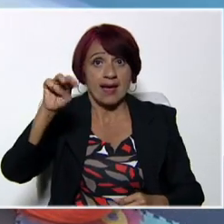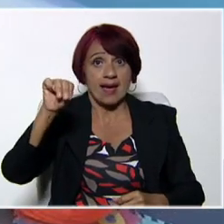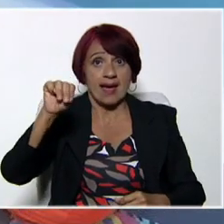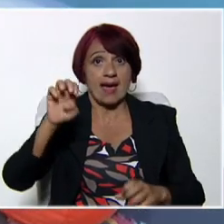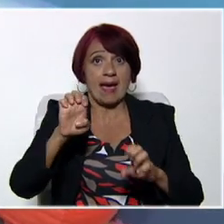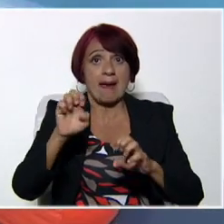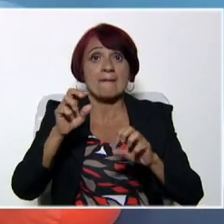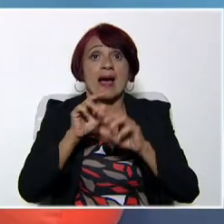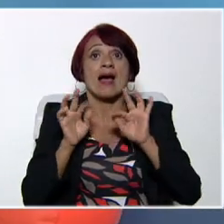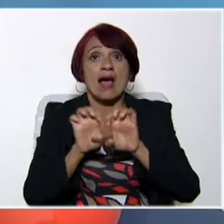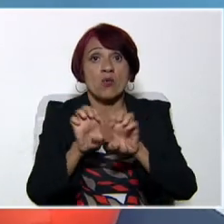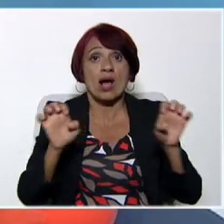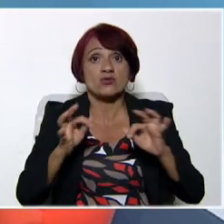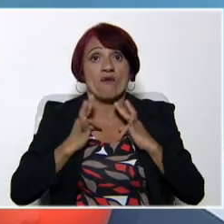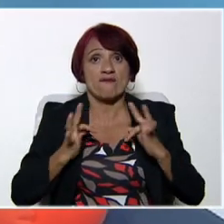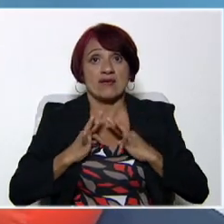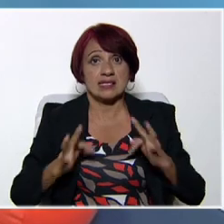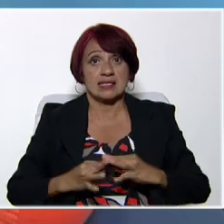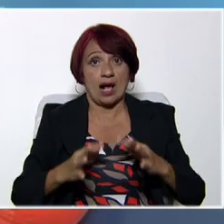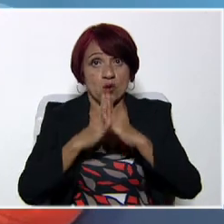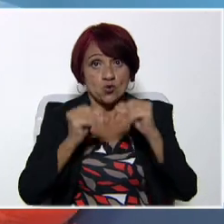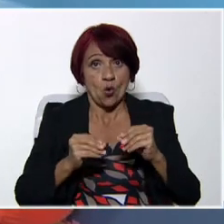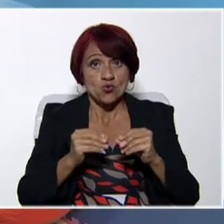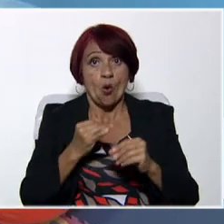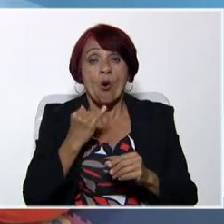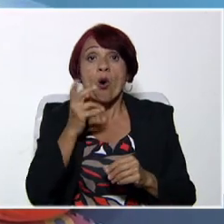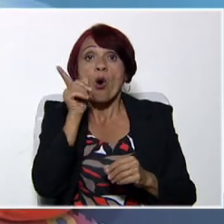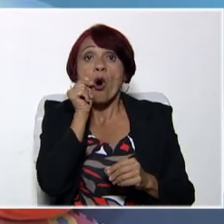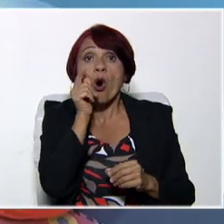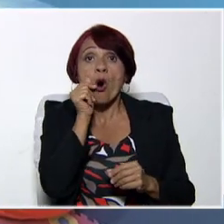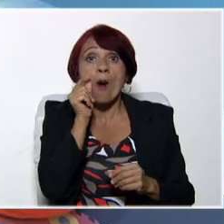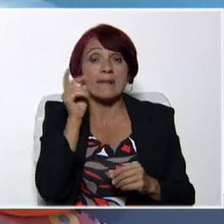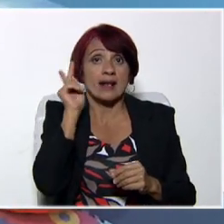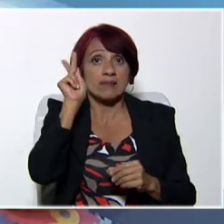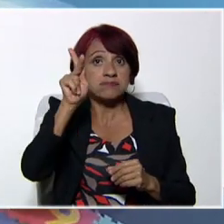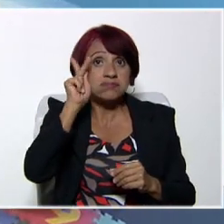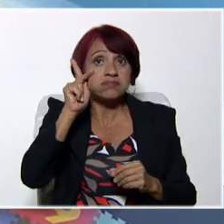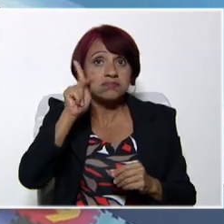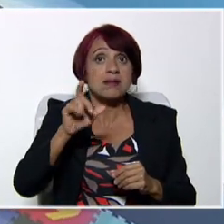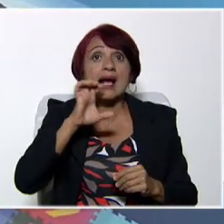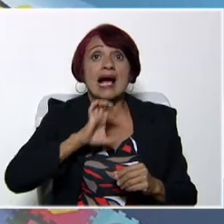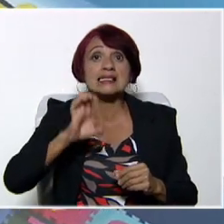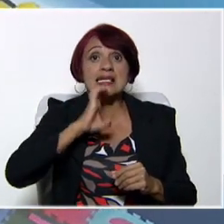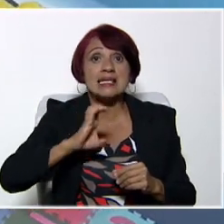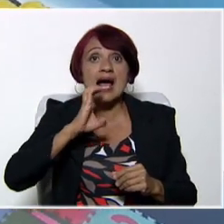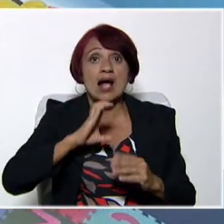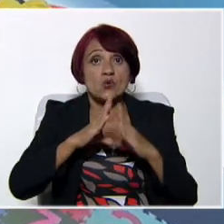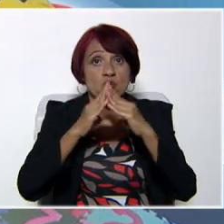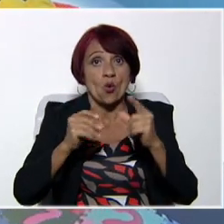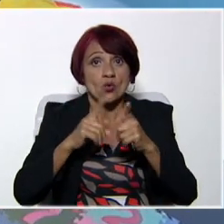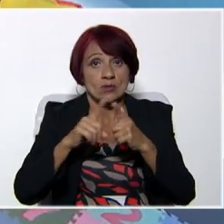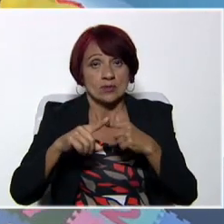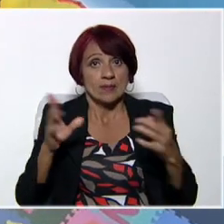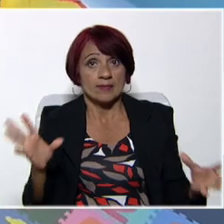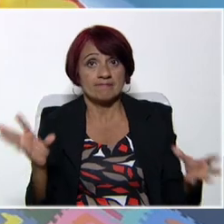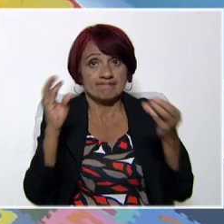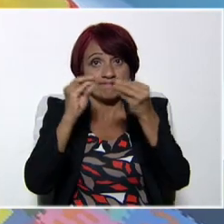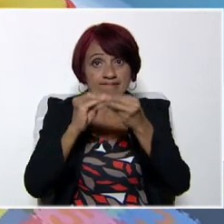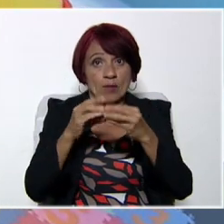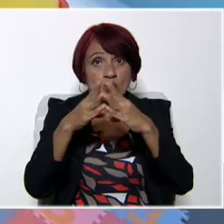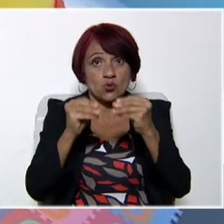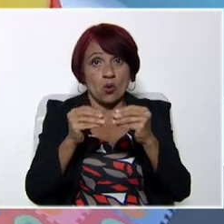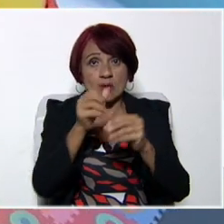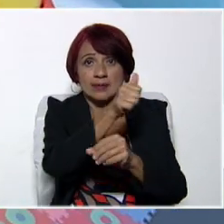educación física, Arturo Jiménez en idioma extranjero y José Muñoz en castellano. Para sumarse a